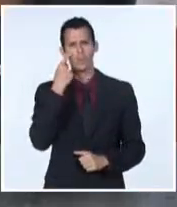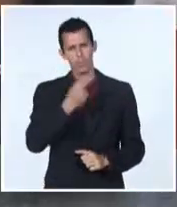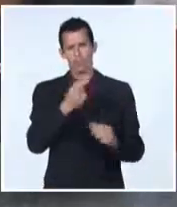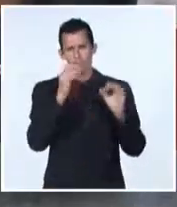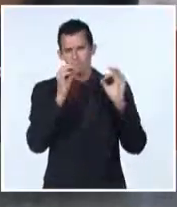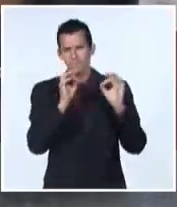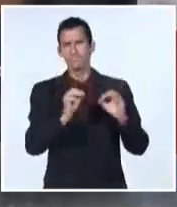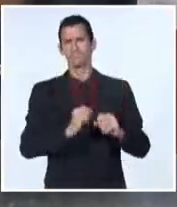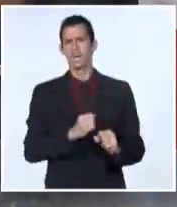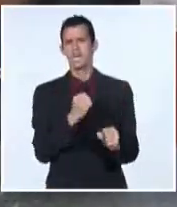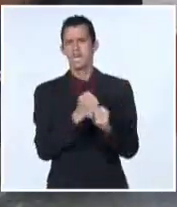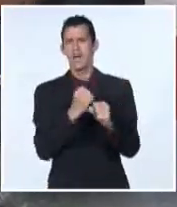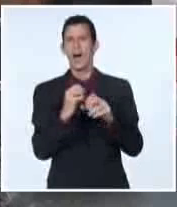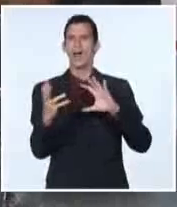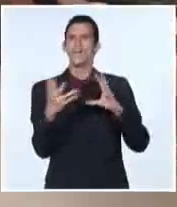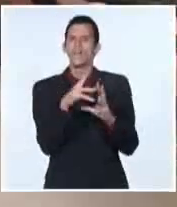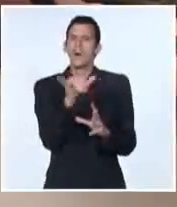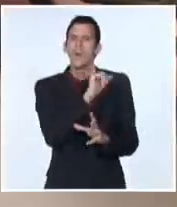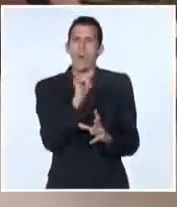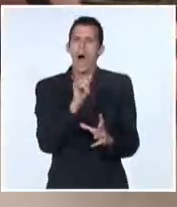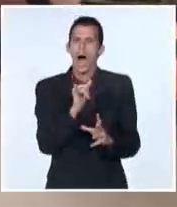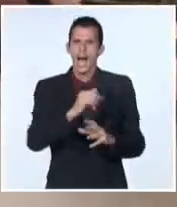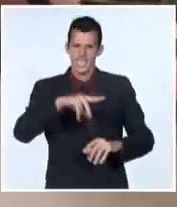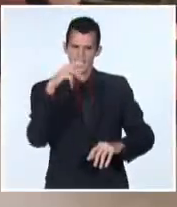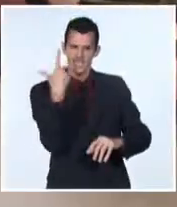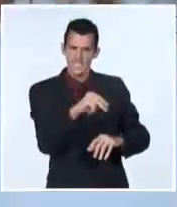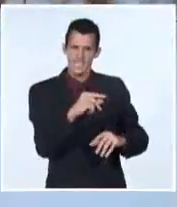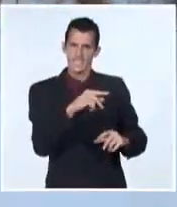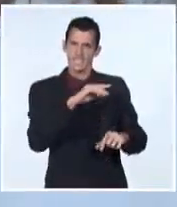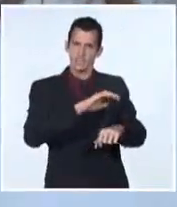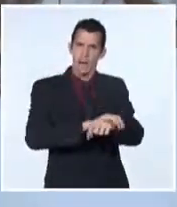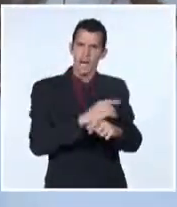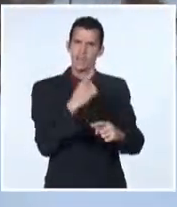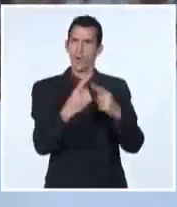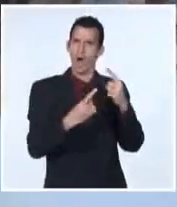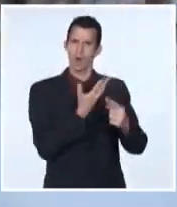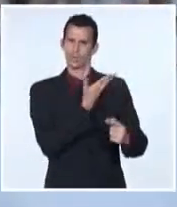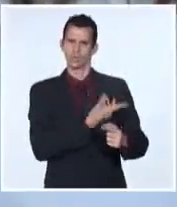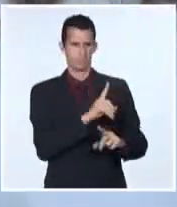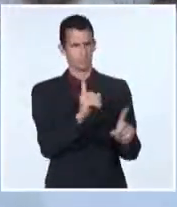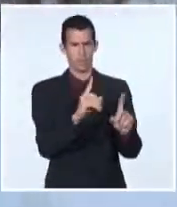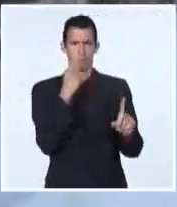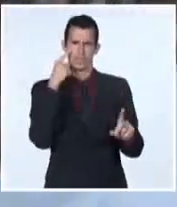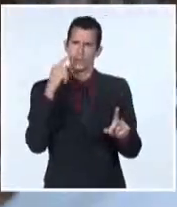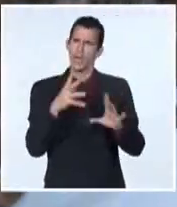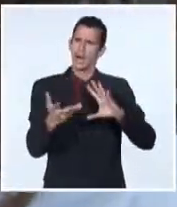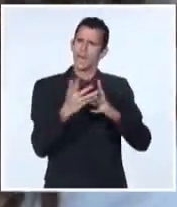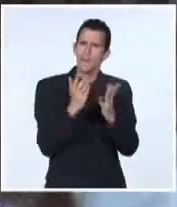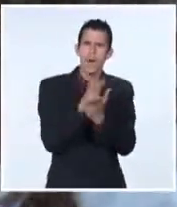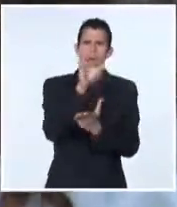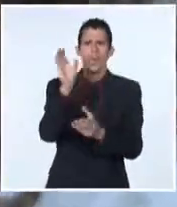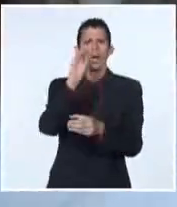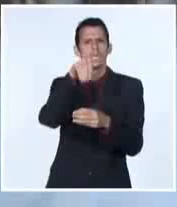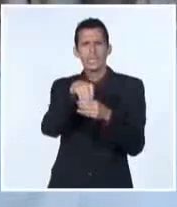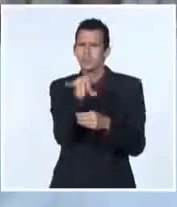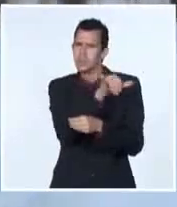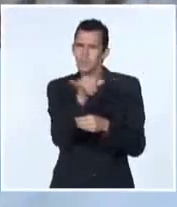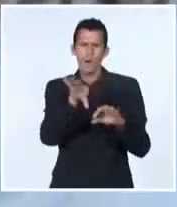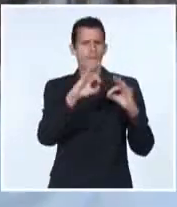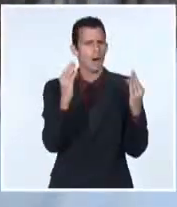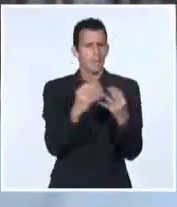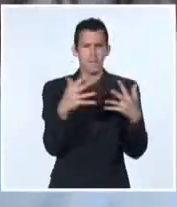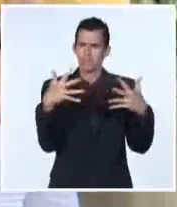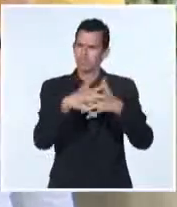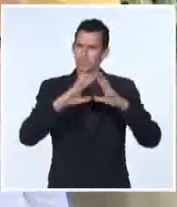técnicas novedosas que contribuye a la compensación y corrección del comportamiento de alumnos y familias.